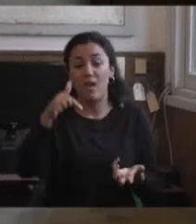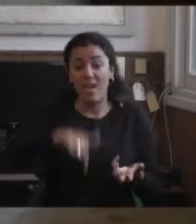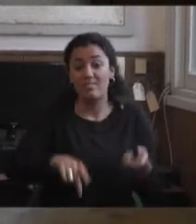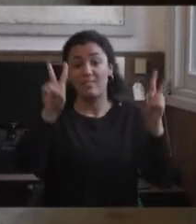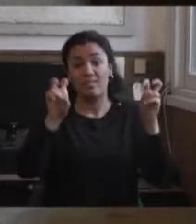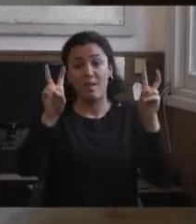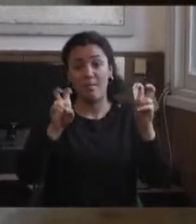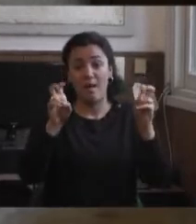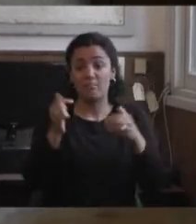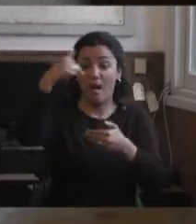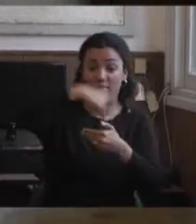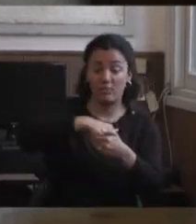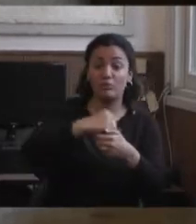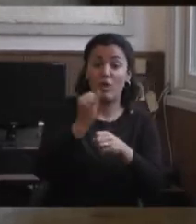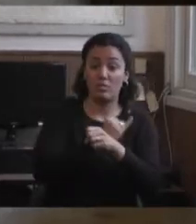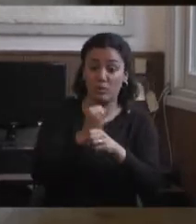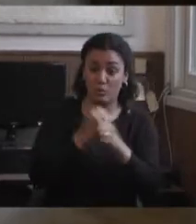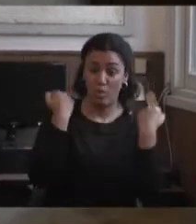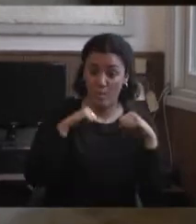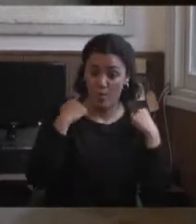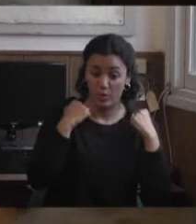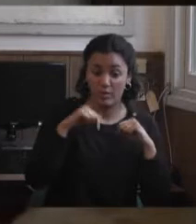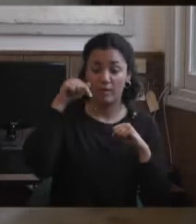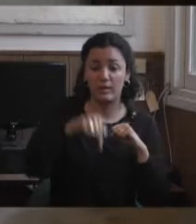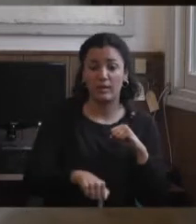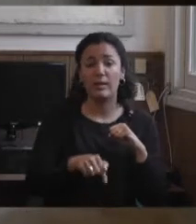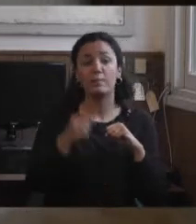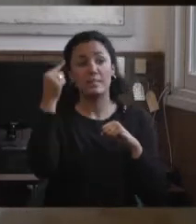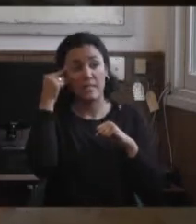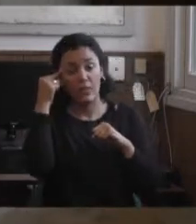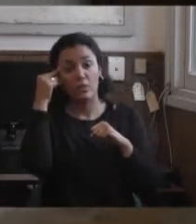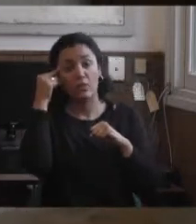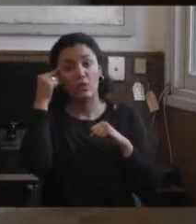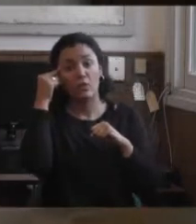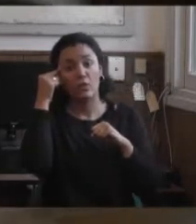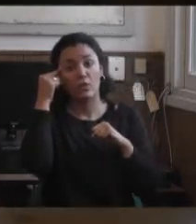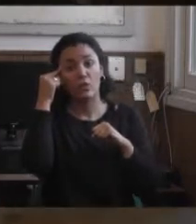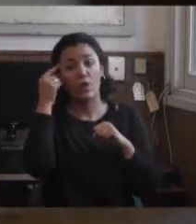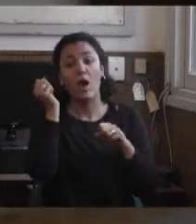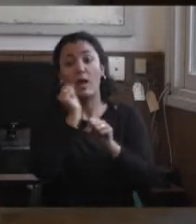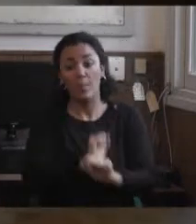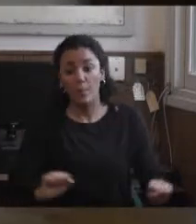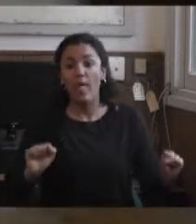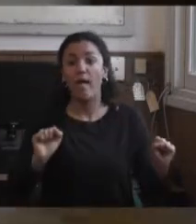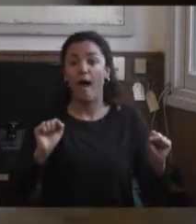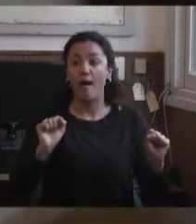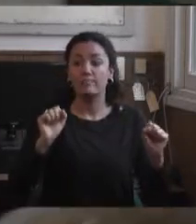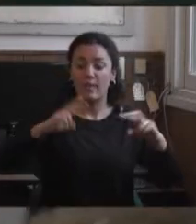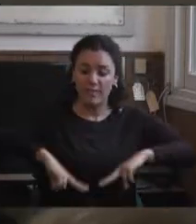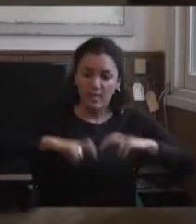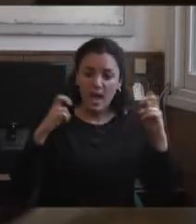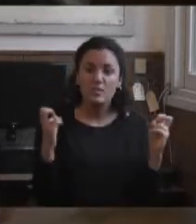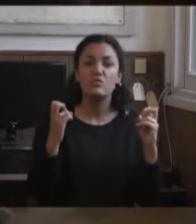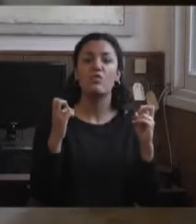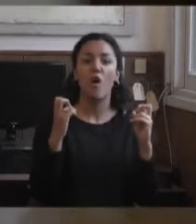climática dentro del instituto, tanto pensando en que pueda desarrollarse la investigación, extensión